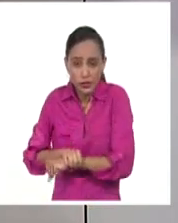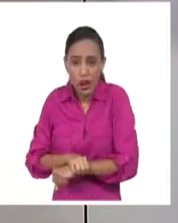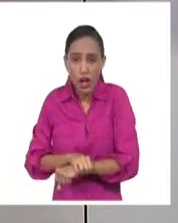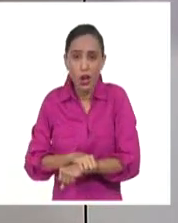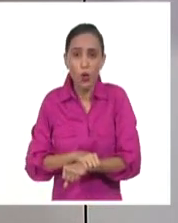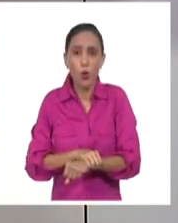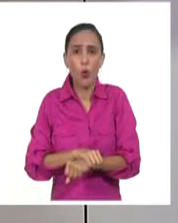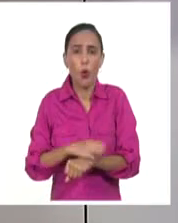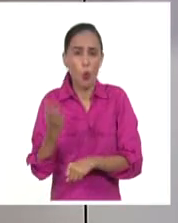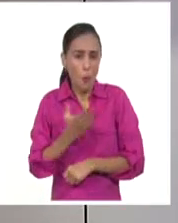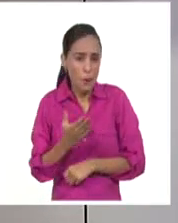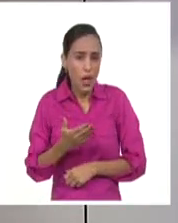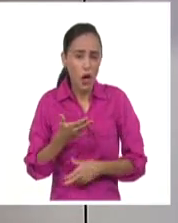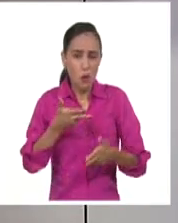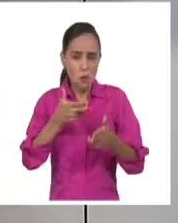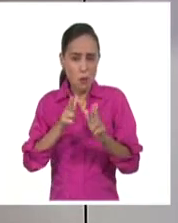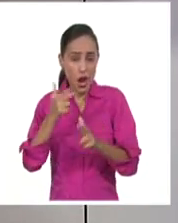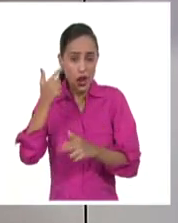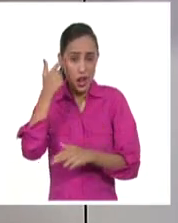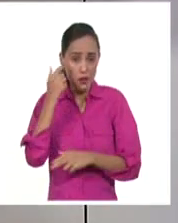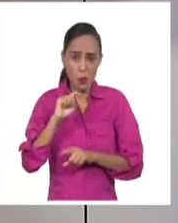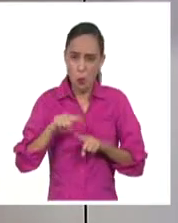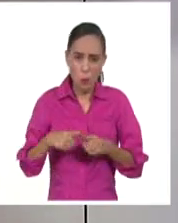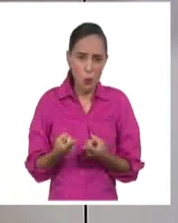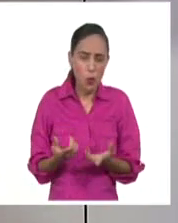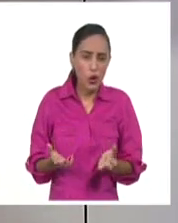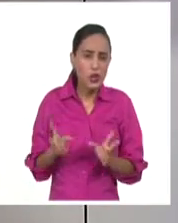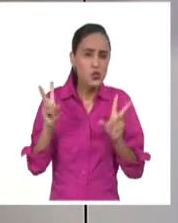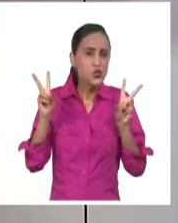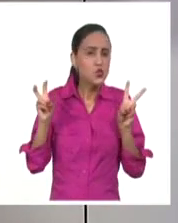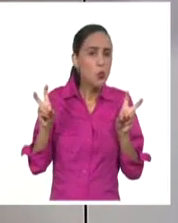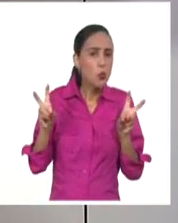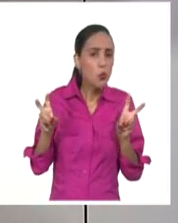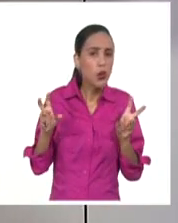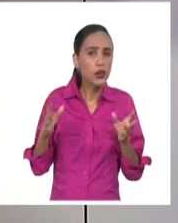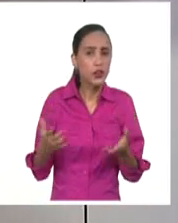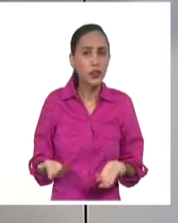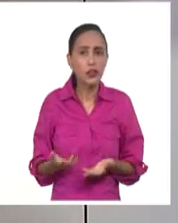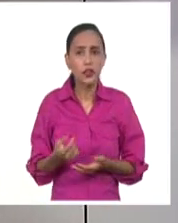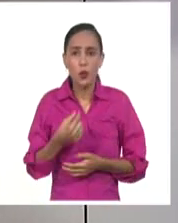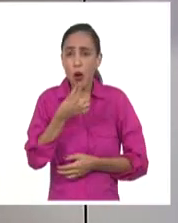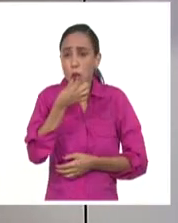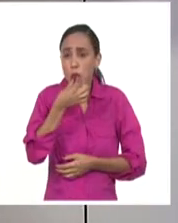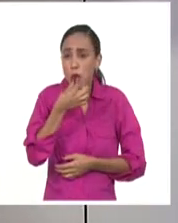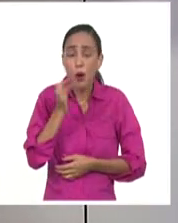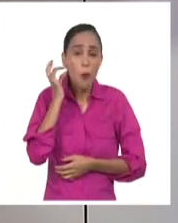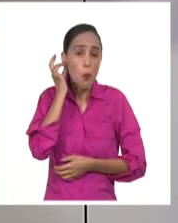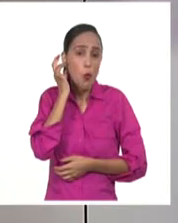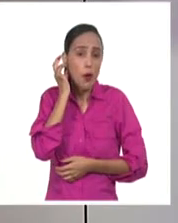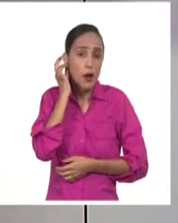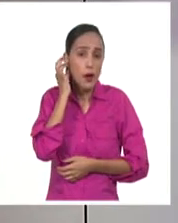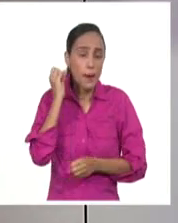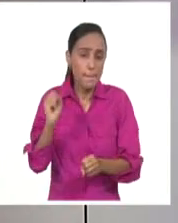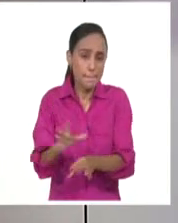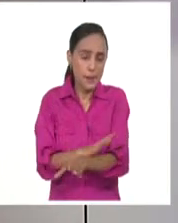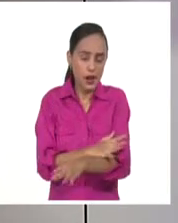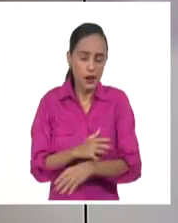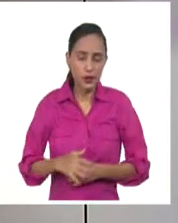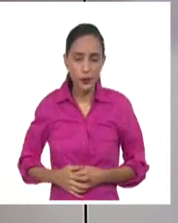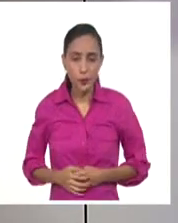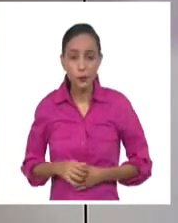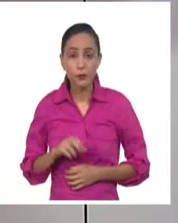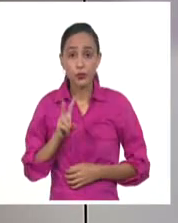cabeza. Solo, solo por supuestamente silbarle a una mujer blanca. Dos hombres fueron